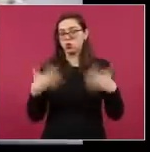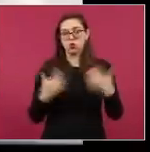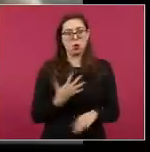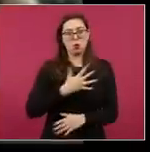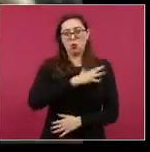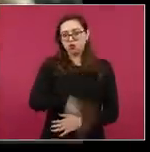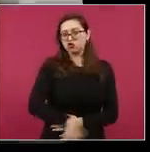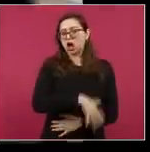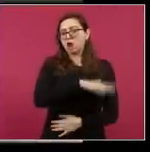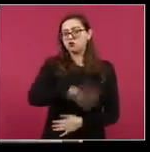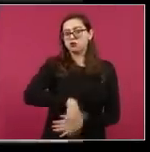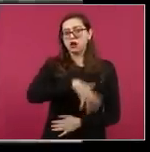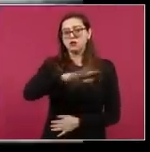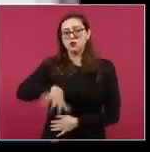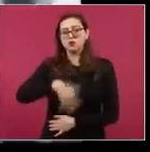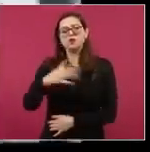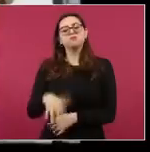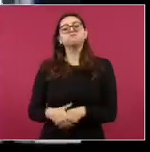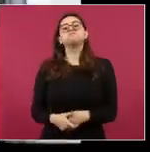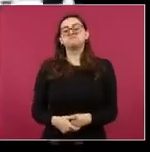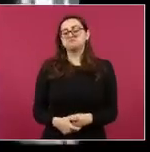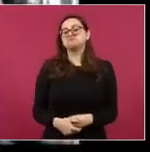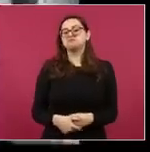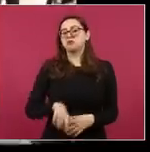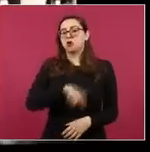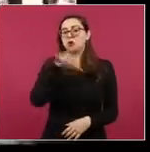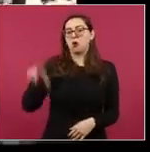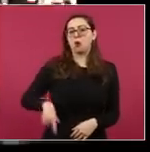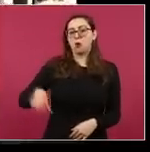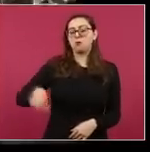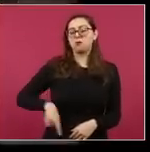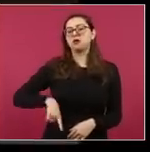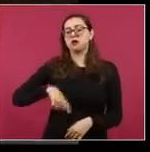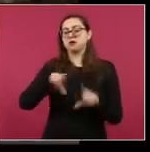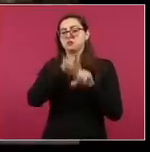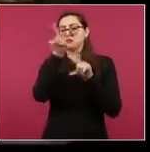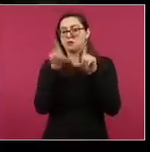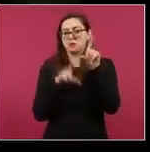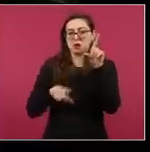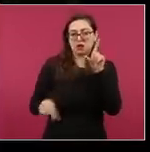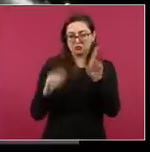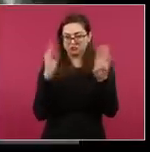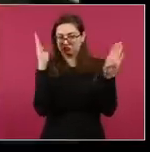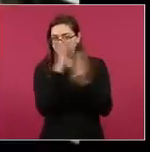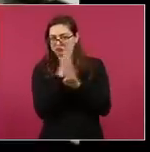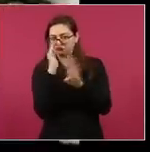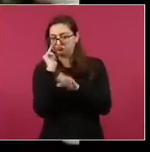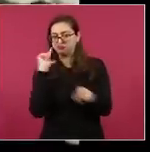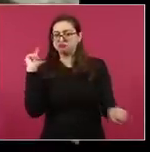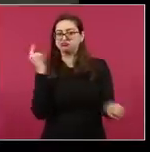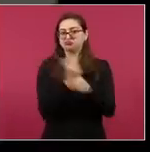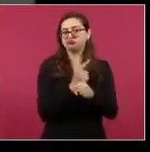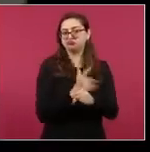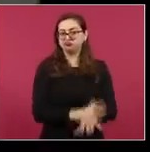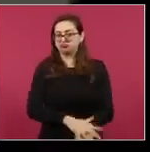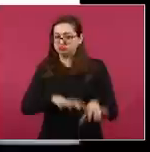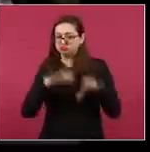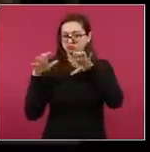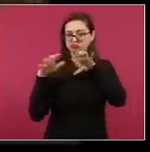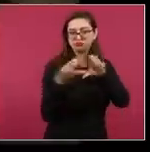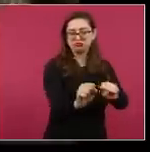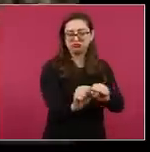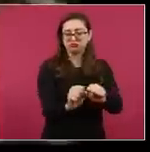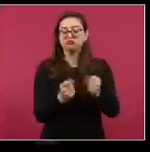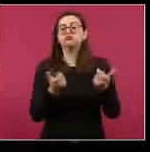y en el mundo. Gracias a los trabajos de inteligencia, la Armada de México realiza un operativo para detenerlo. Más de 20 sicarios abren fuego para defenderlo.